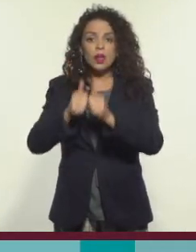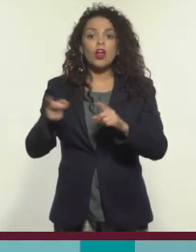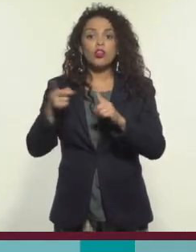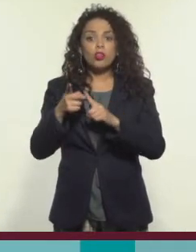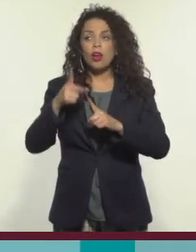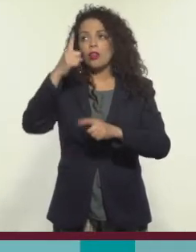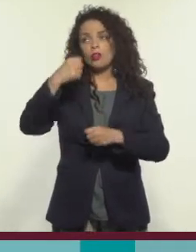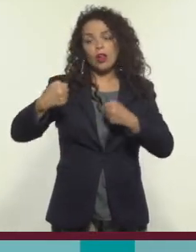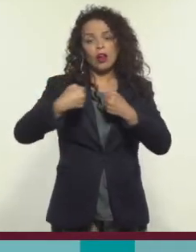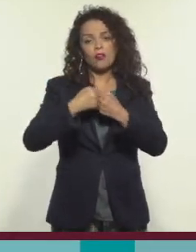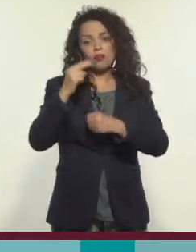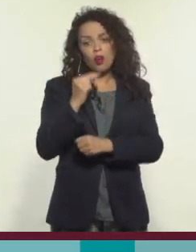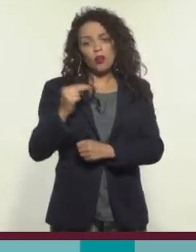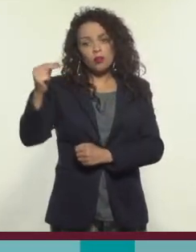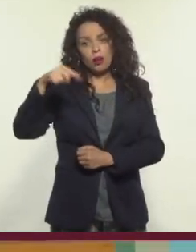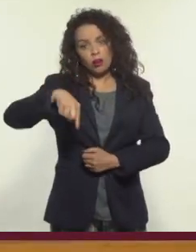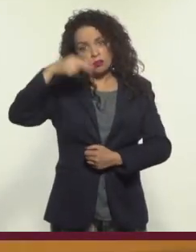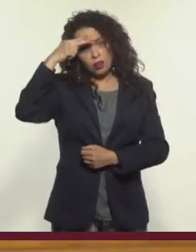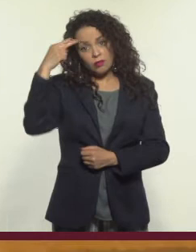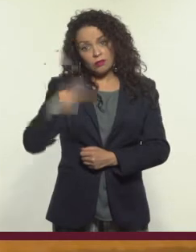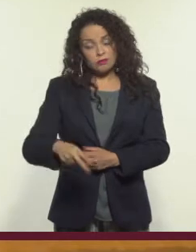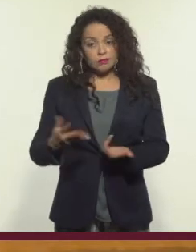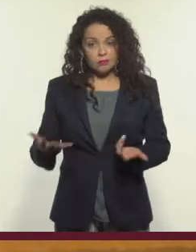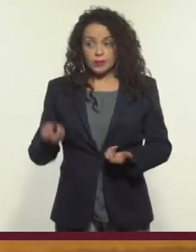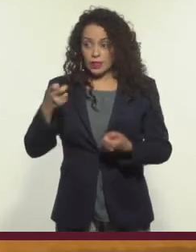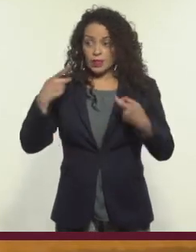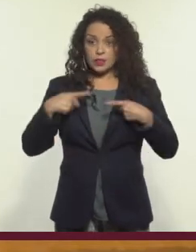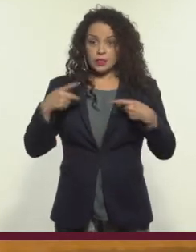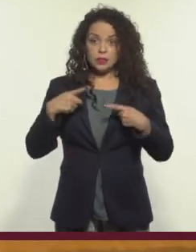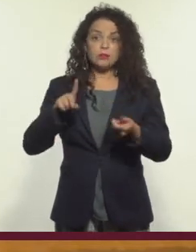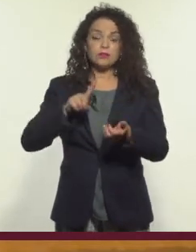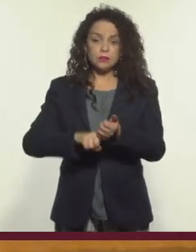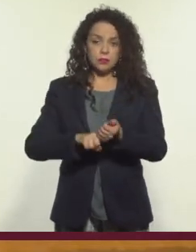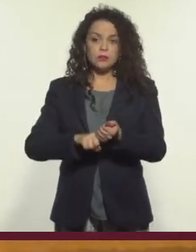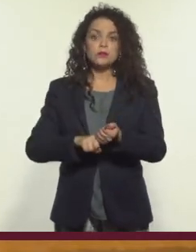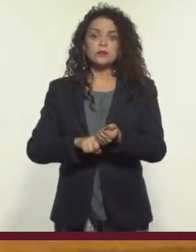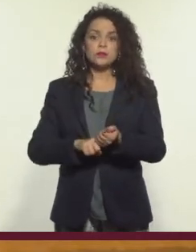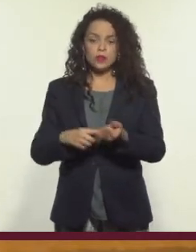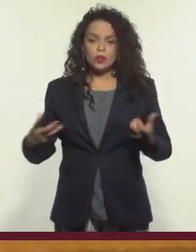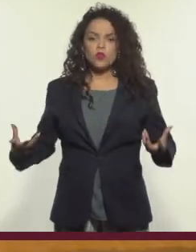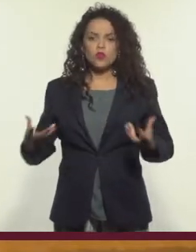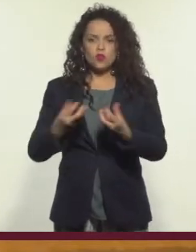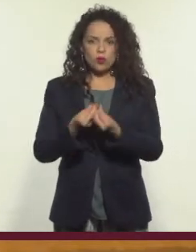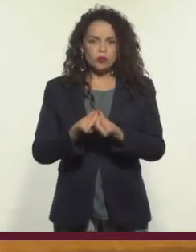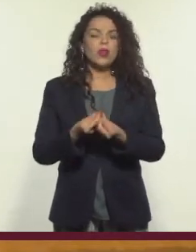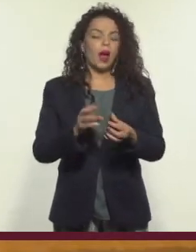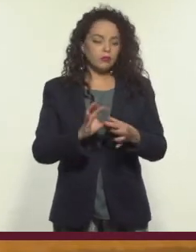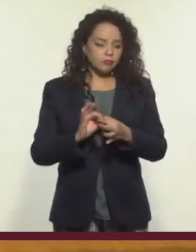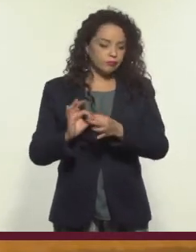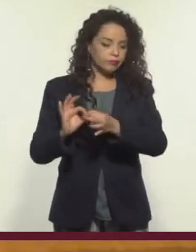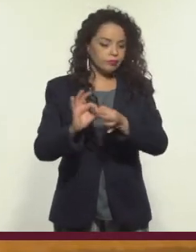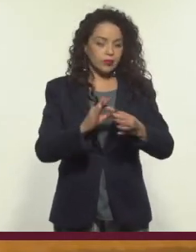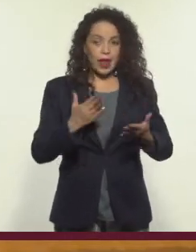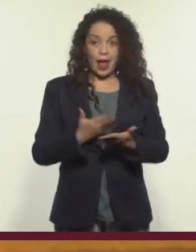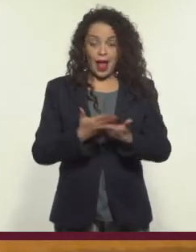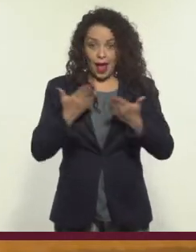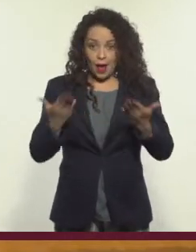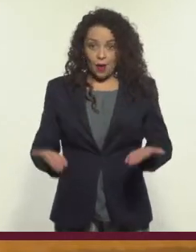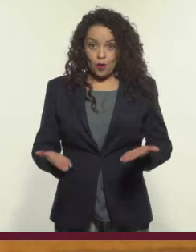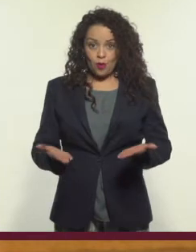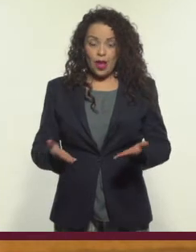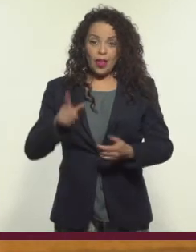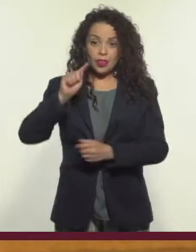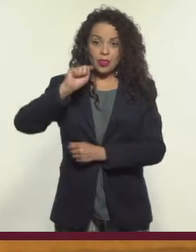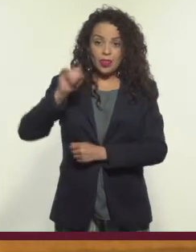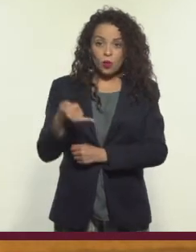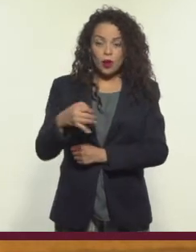norte de nuestro país. Como muchas de estas personas son de un origen común, comenzaron a juntarse entre ellos y ahora, por decir